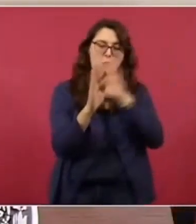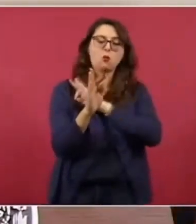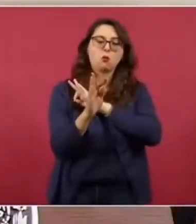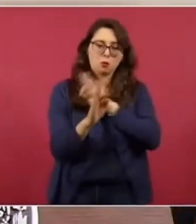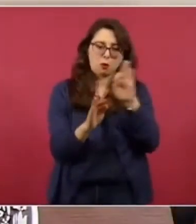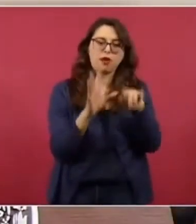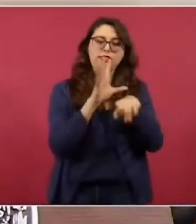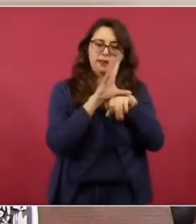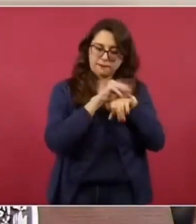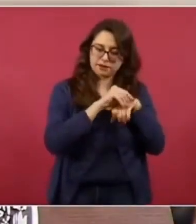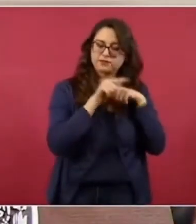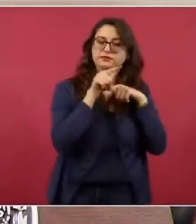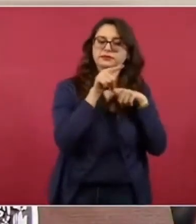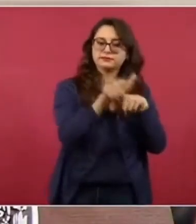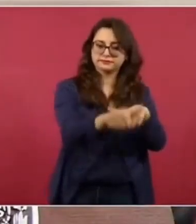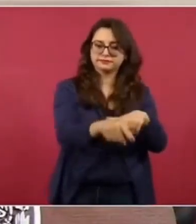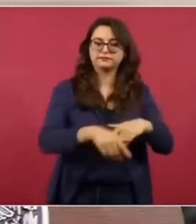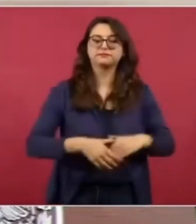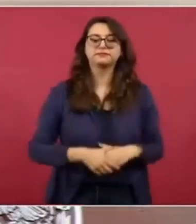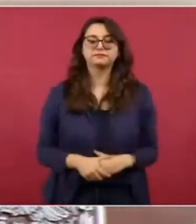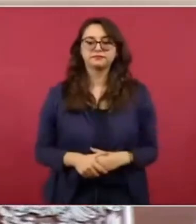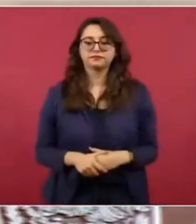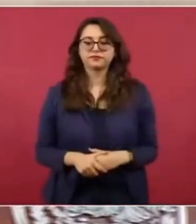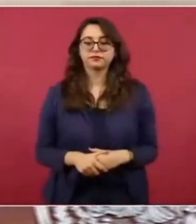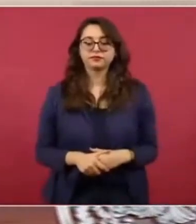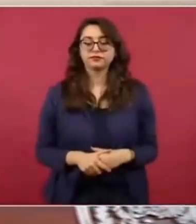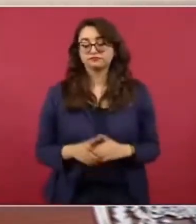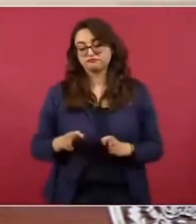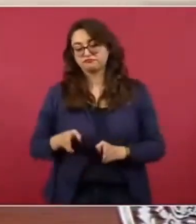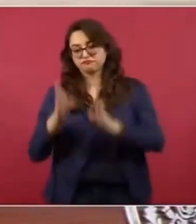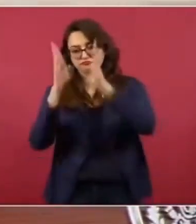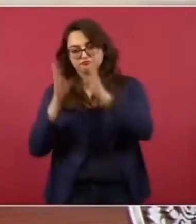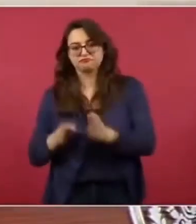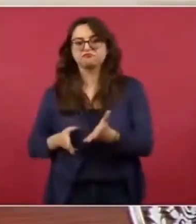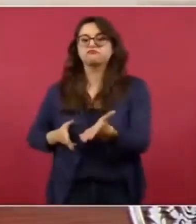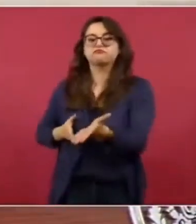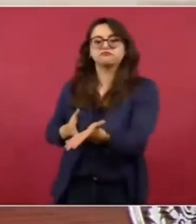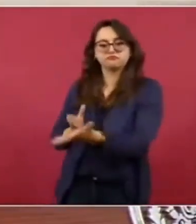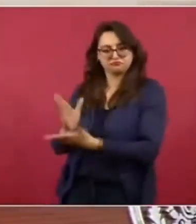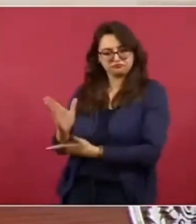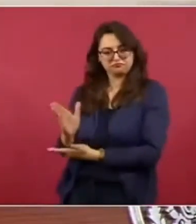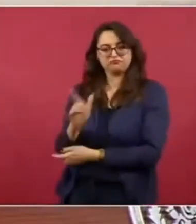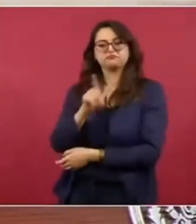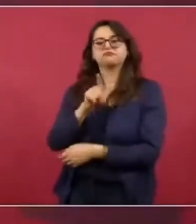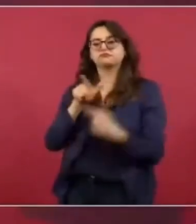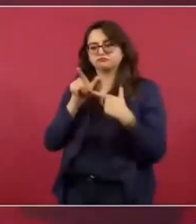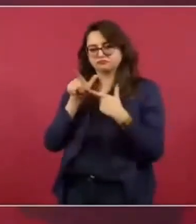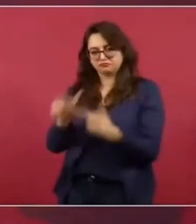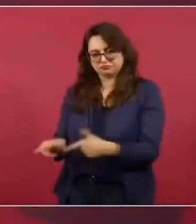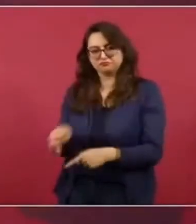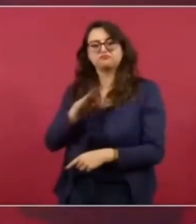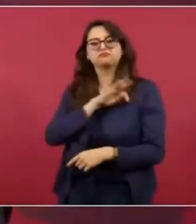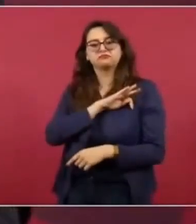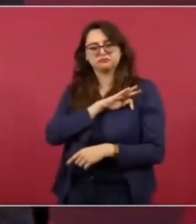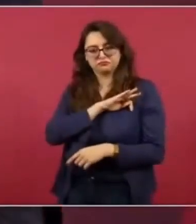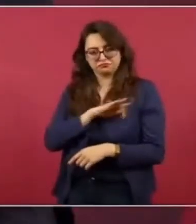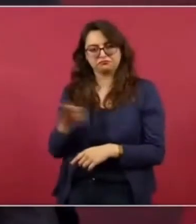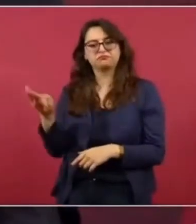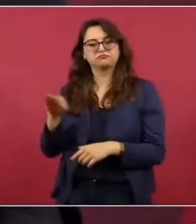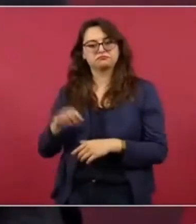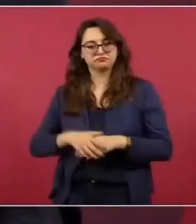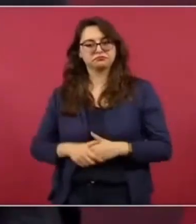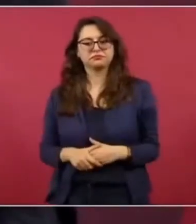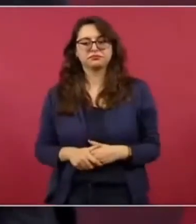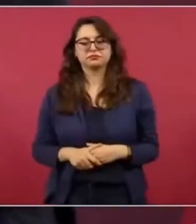¿El derecho de paso? El derecho de paso. Y revisar